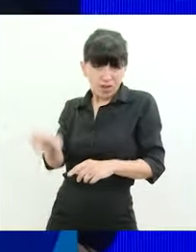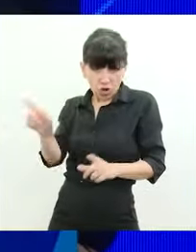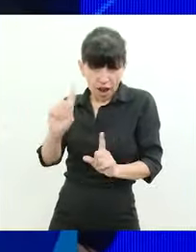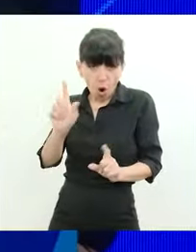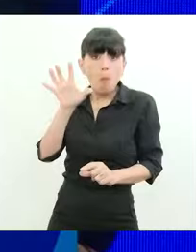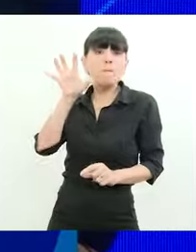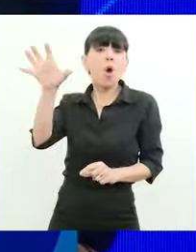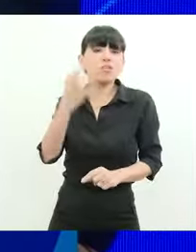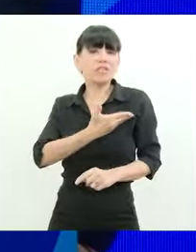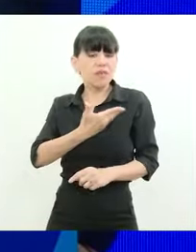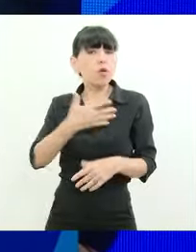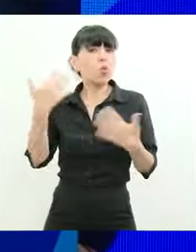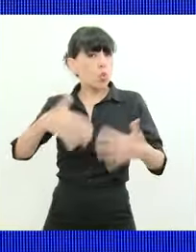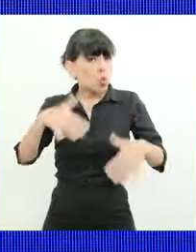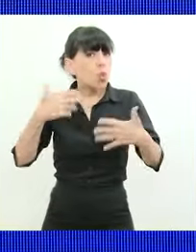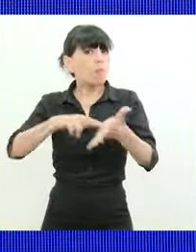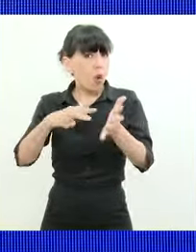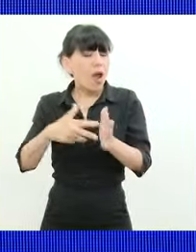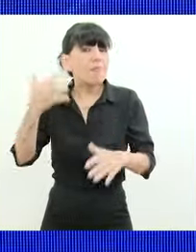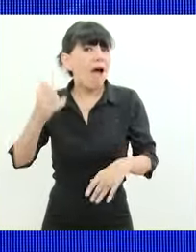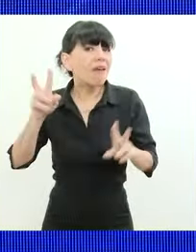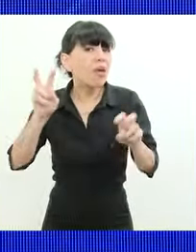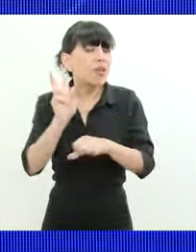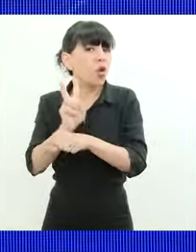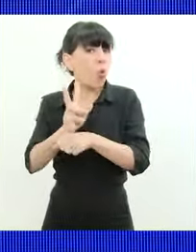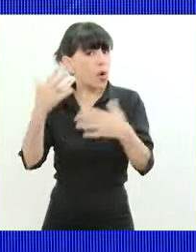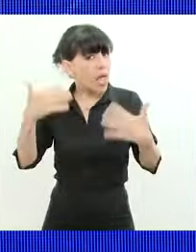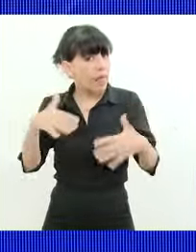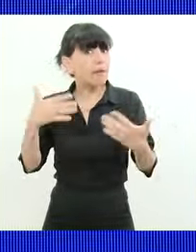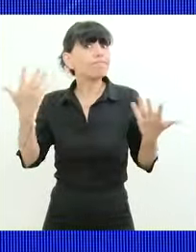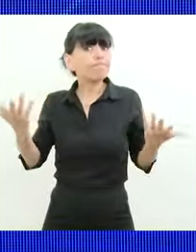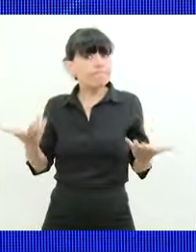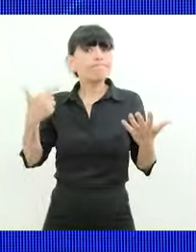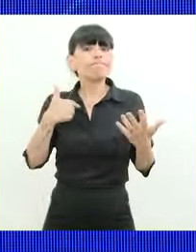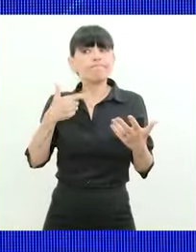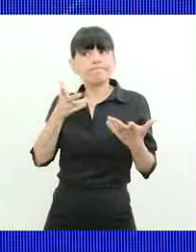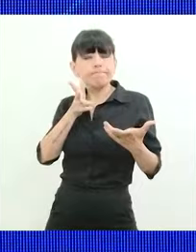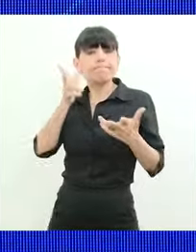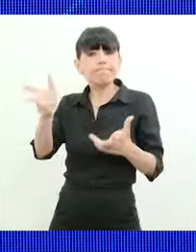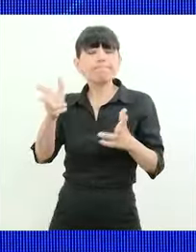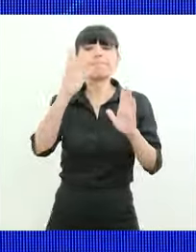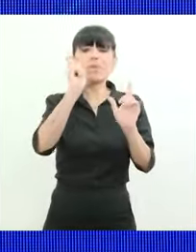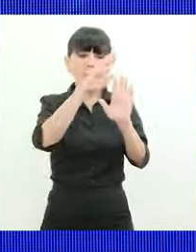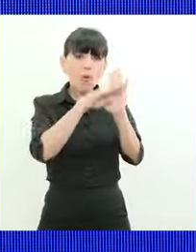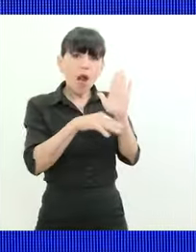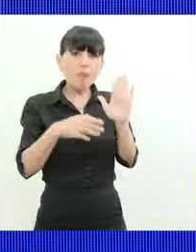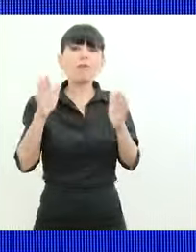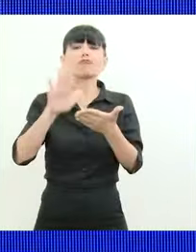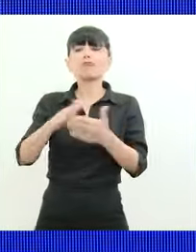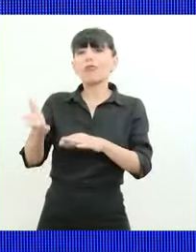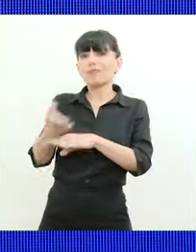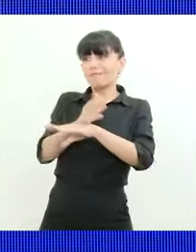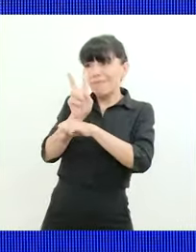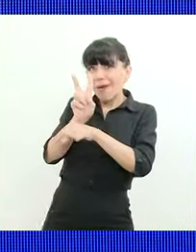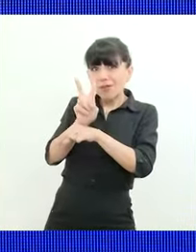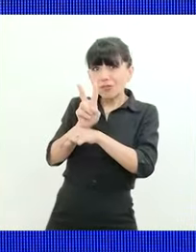problema muy serio con el tema seguridad entonces plantee mi programa de prevención financiado desde el gobierno nacional para todas las ciudades de Santa Fe